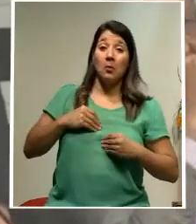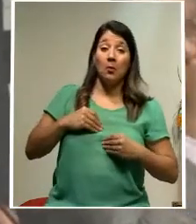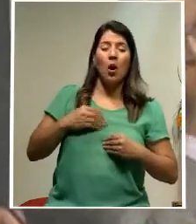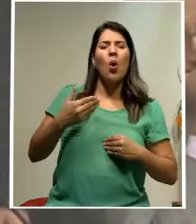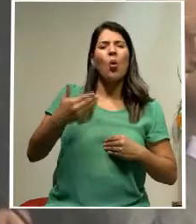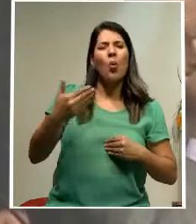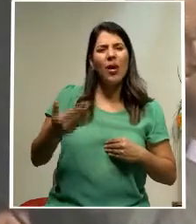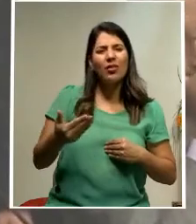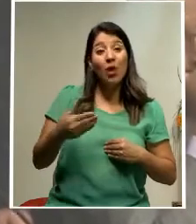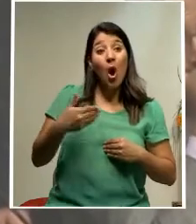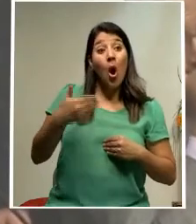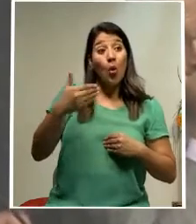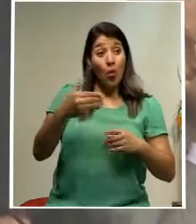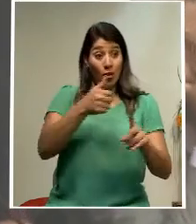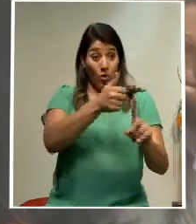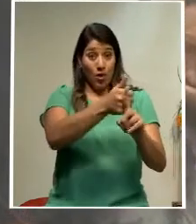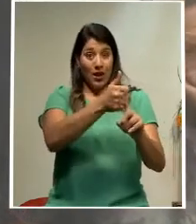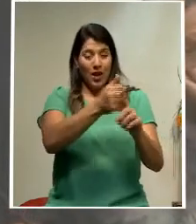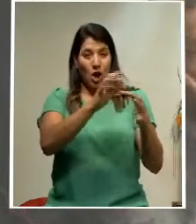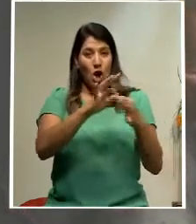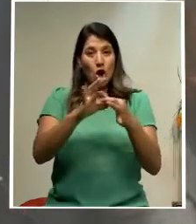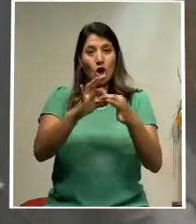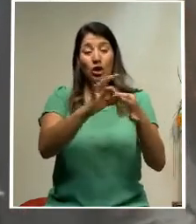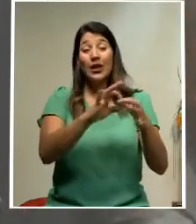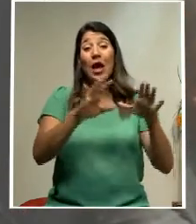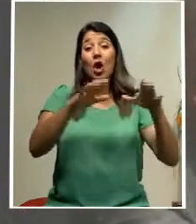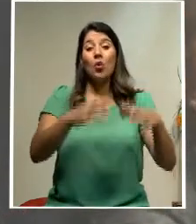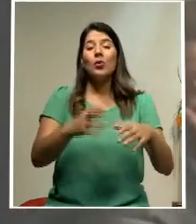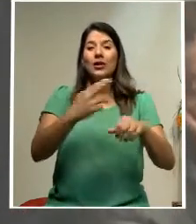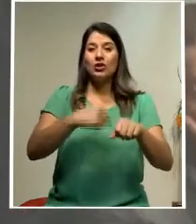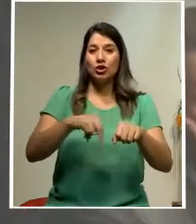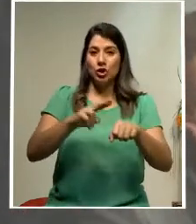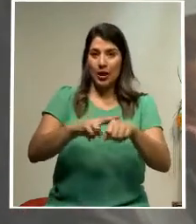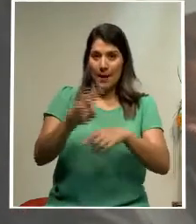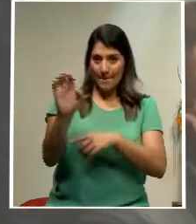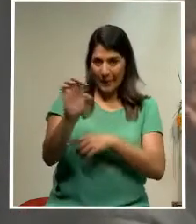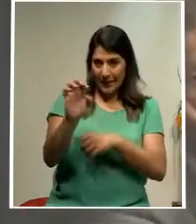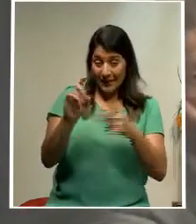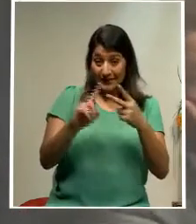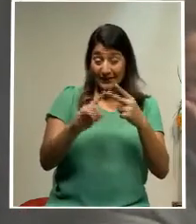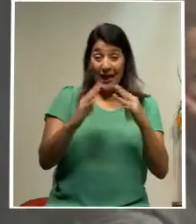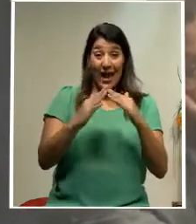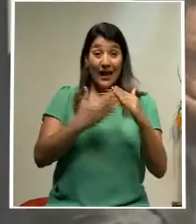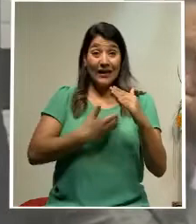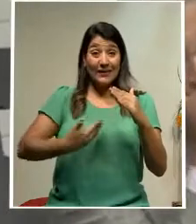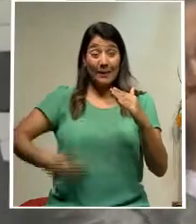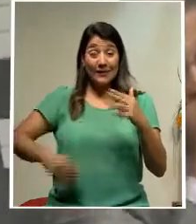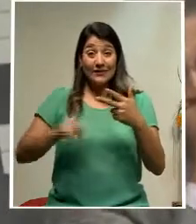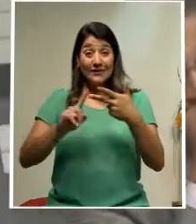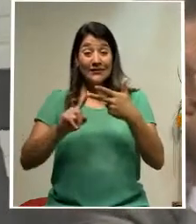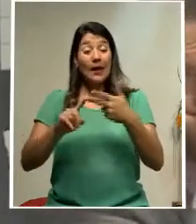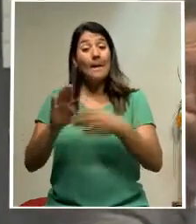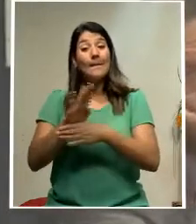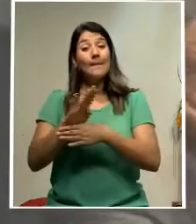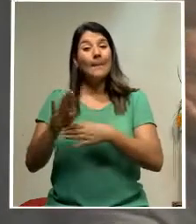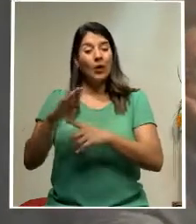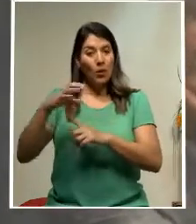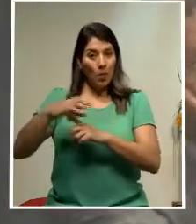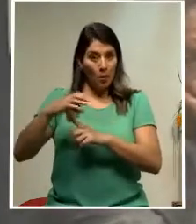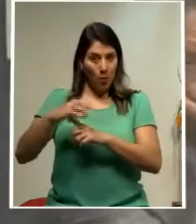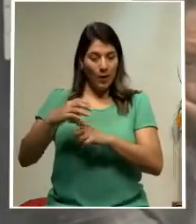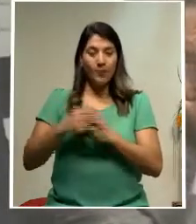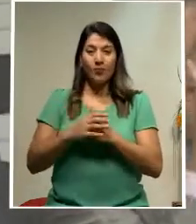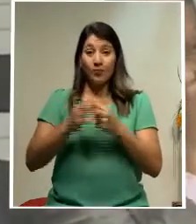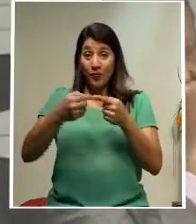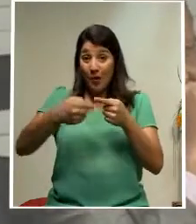acciones de la Comisión Nacional de Emergencias, Casa Presidencial y el Banco Popular. En los